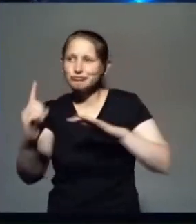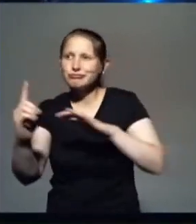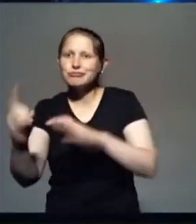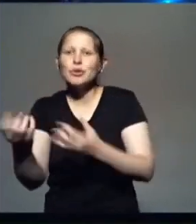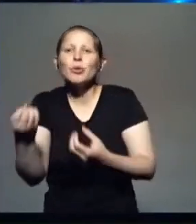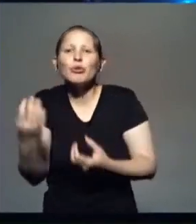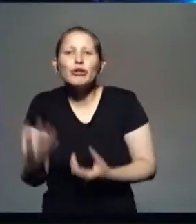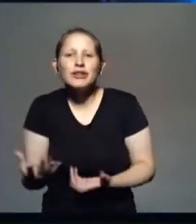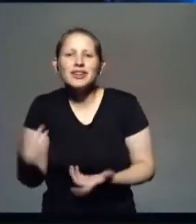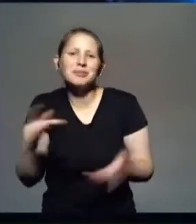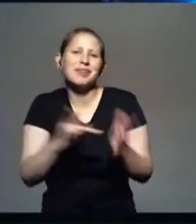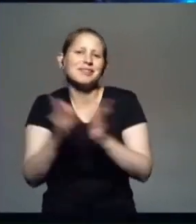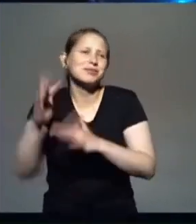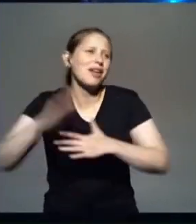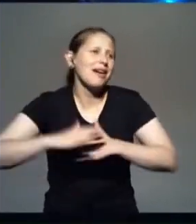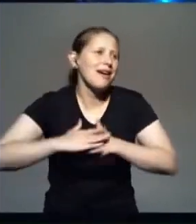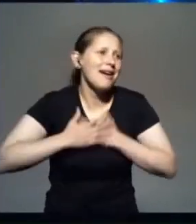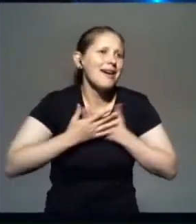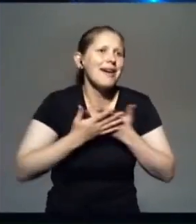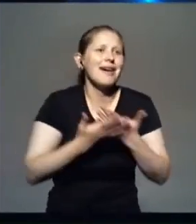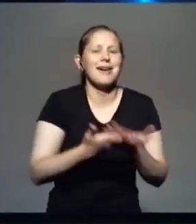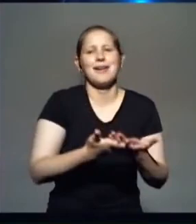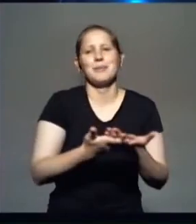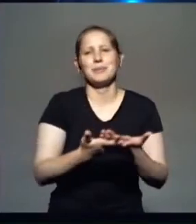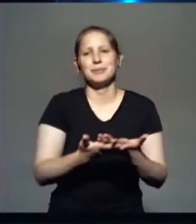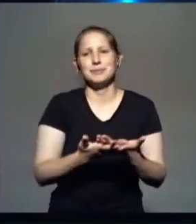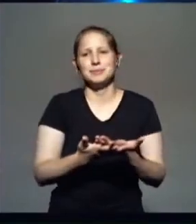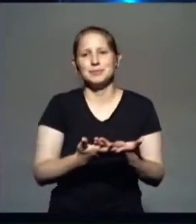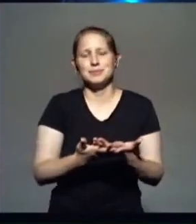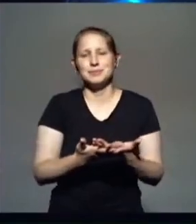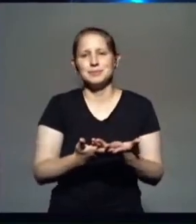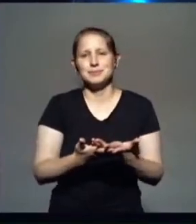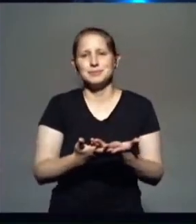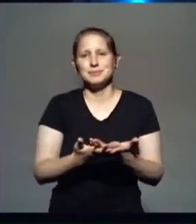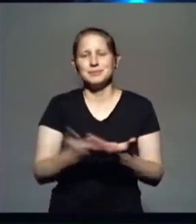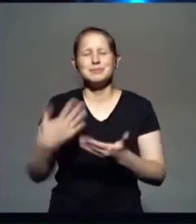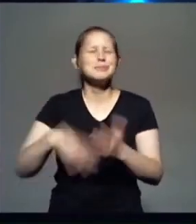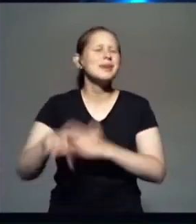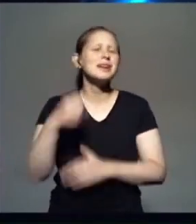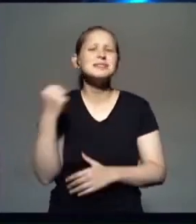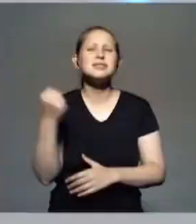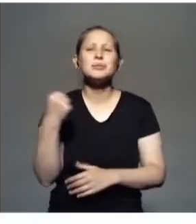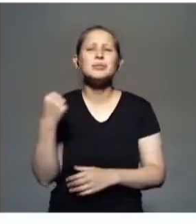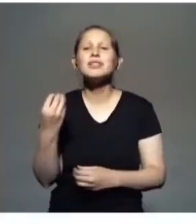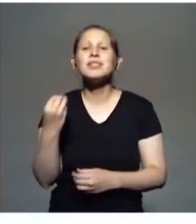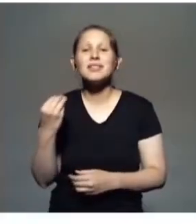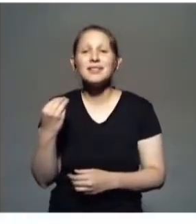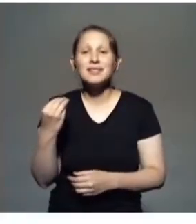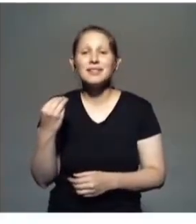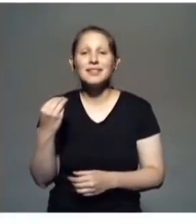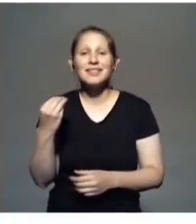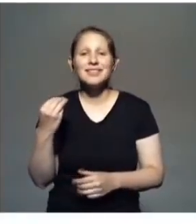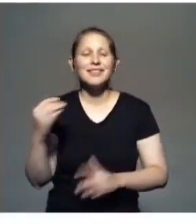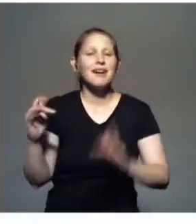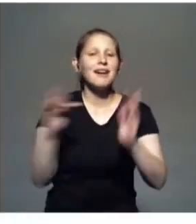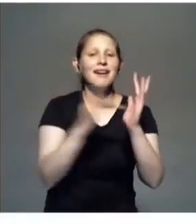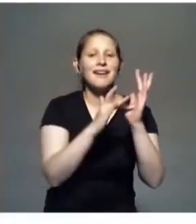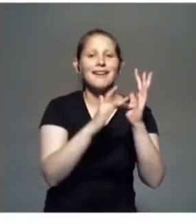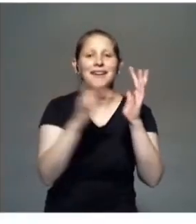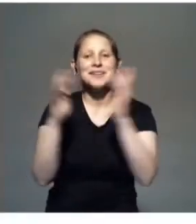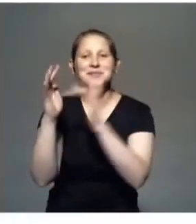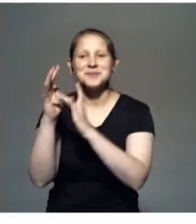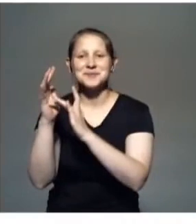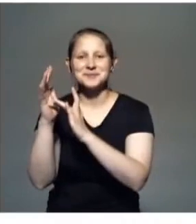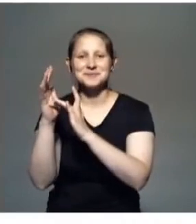demás. Lo más importante de todo es Jesús. ¿Qué es lo más importante de todo?